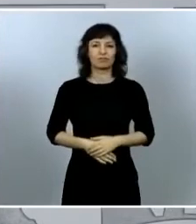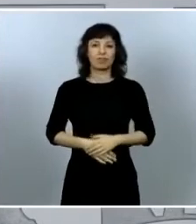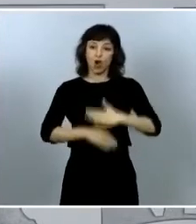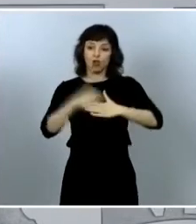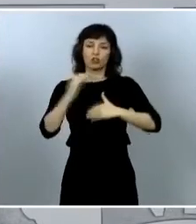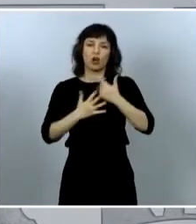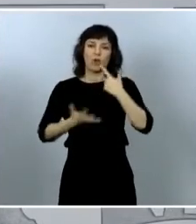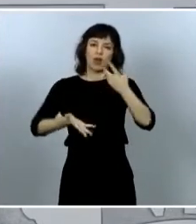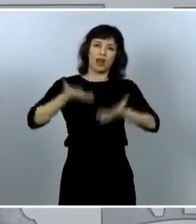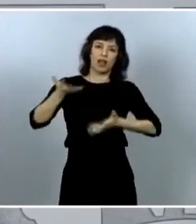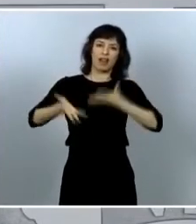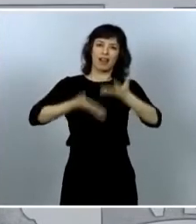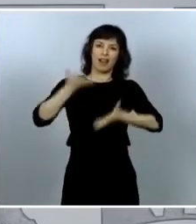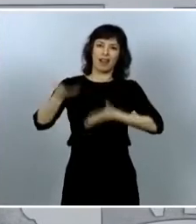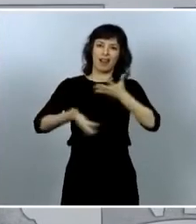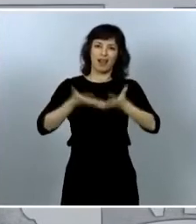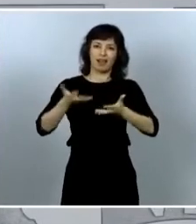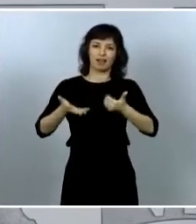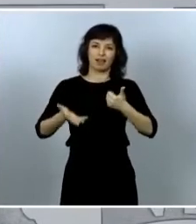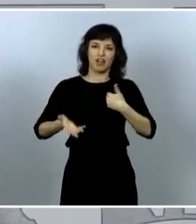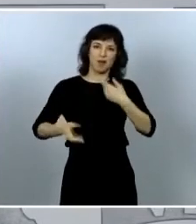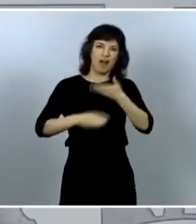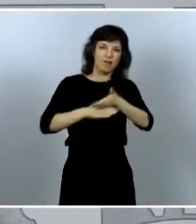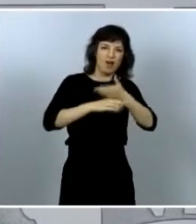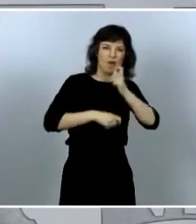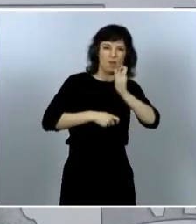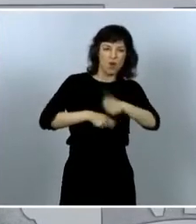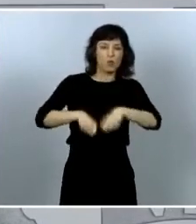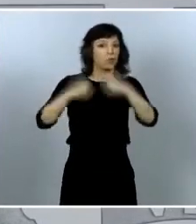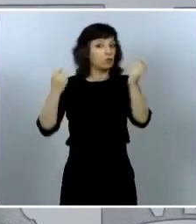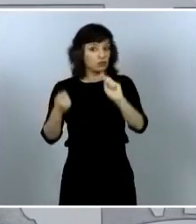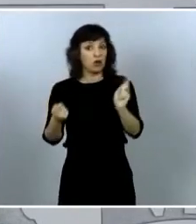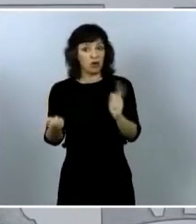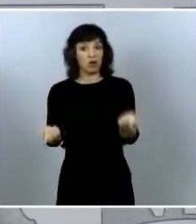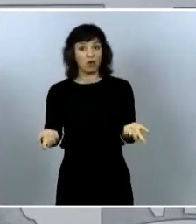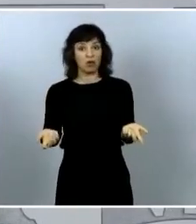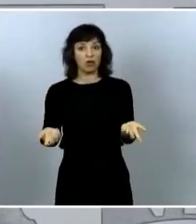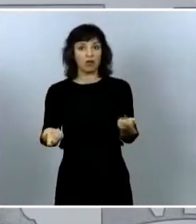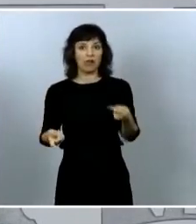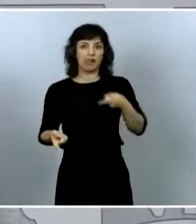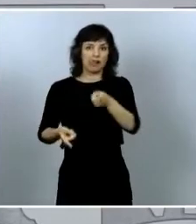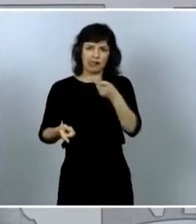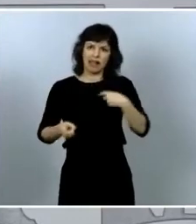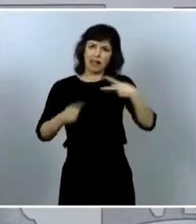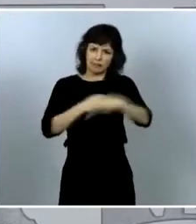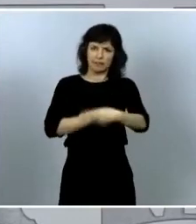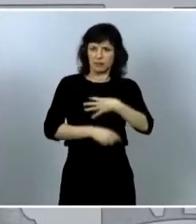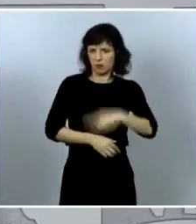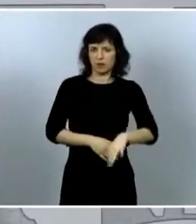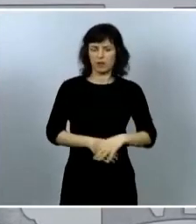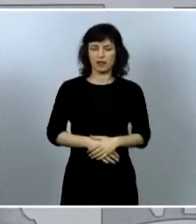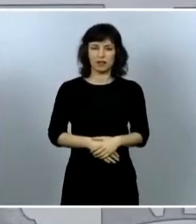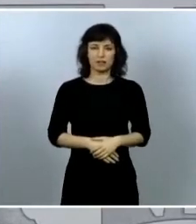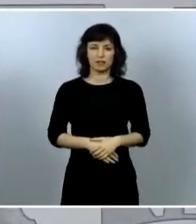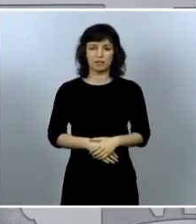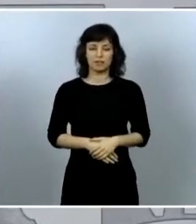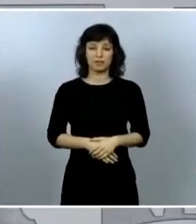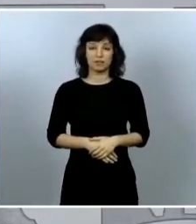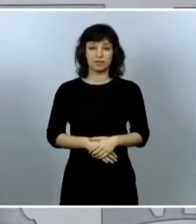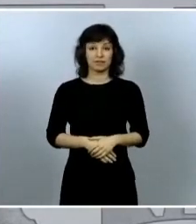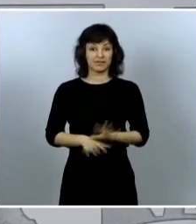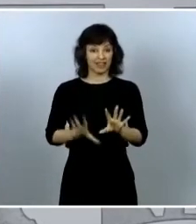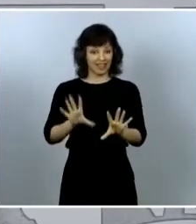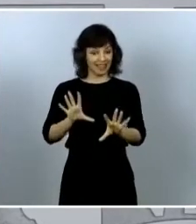lugar de para destruir para insultarnos podemos evitar en definitiva las provocaciones y esa elección depende de todos y cada uno de